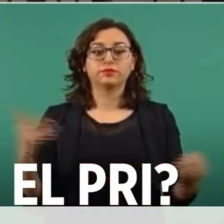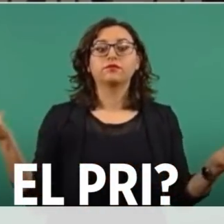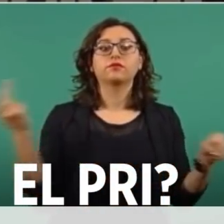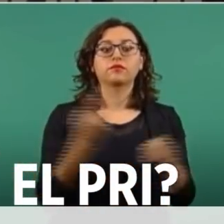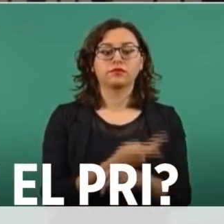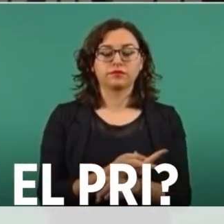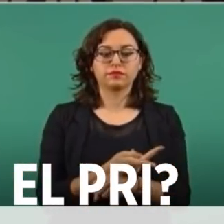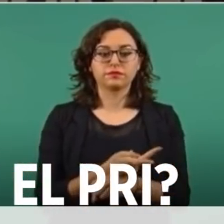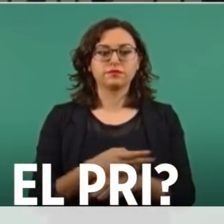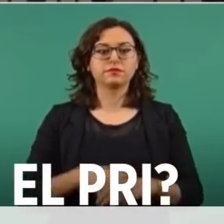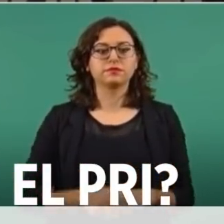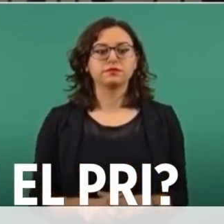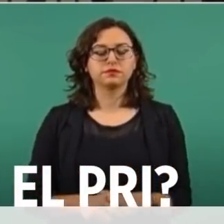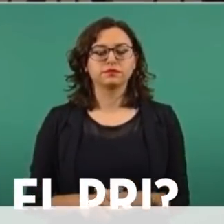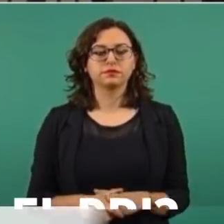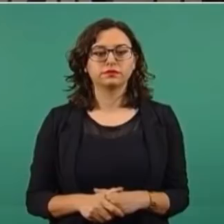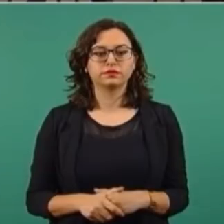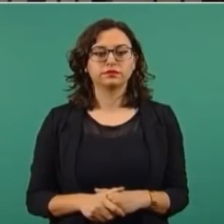Diputados.